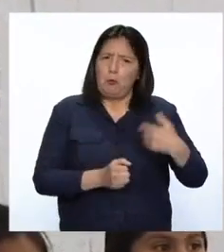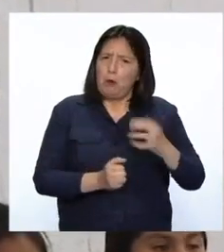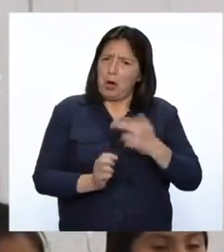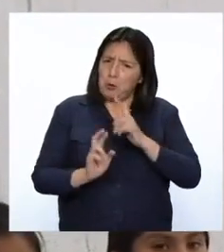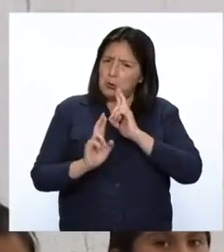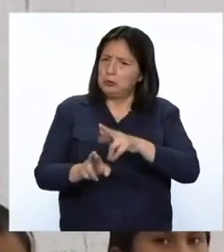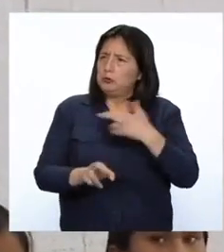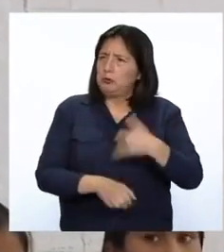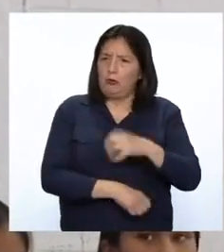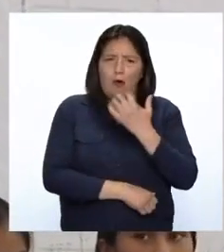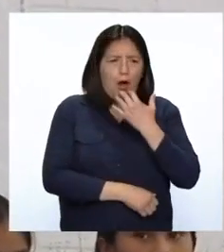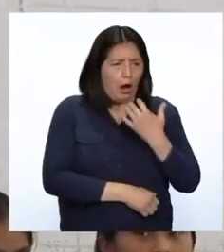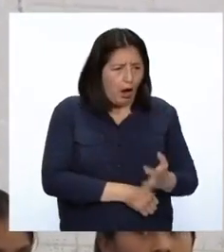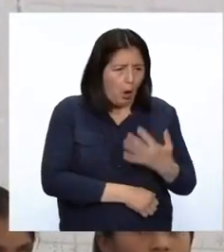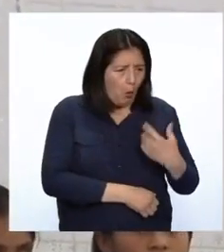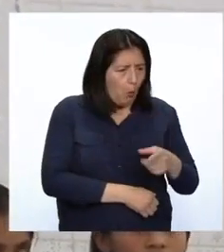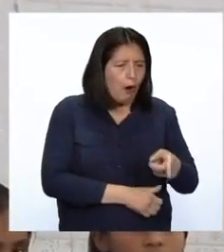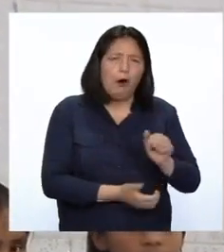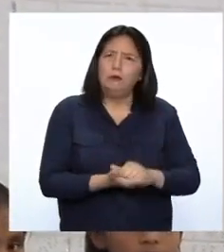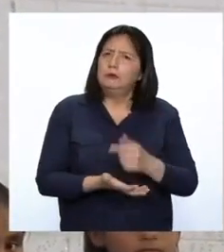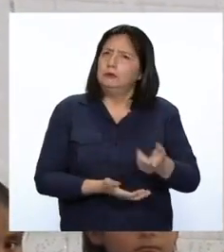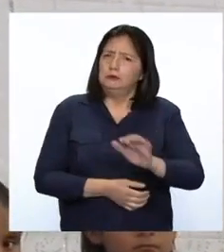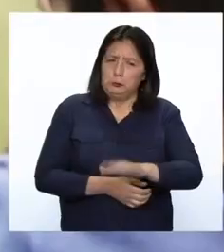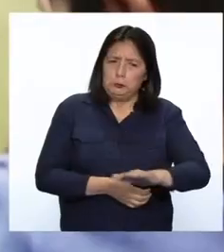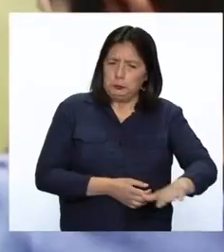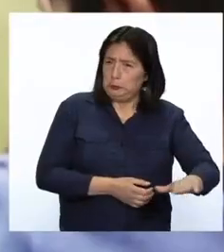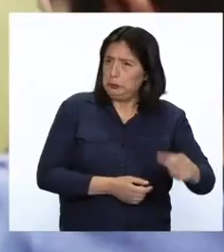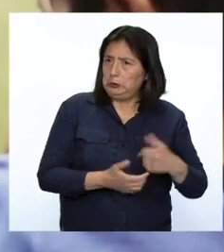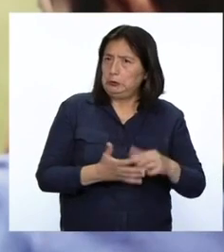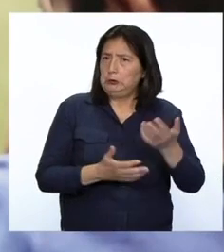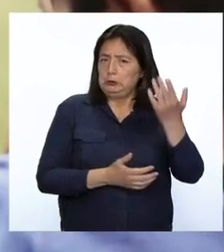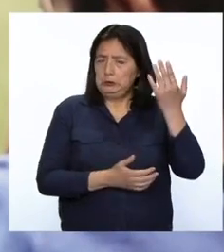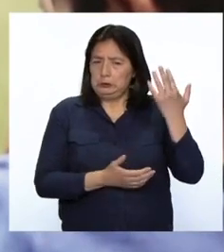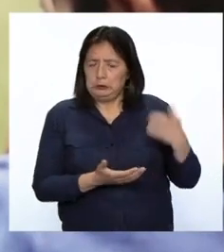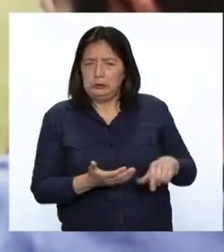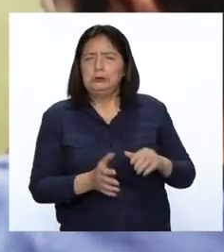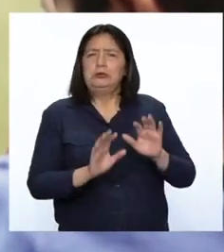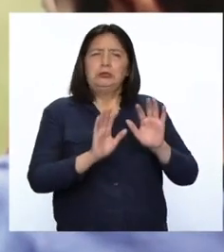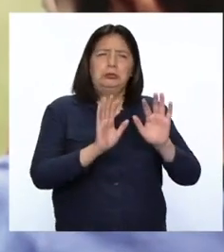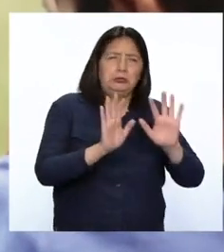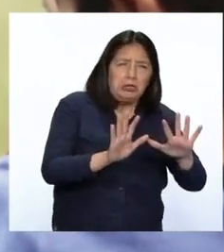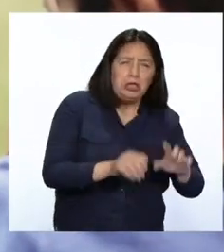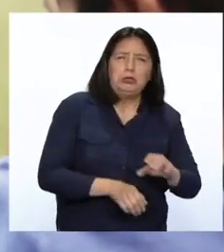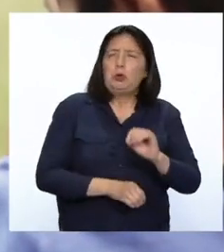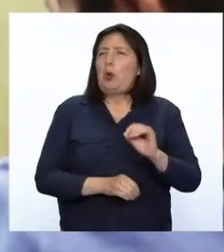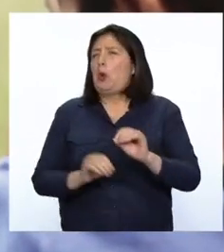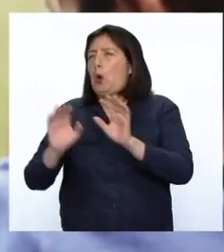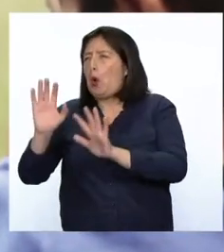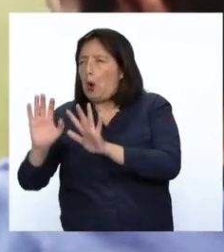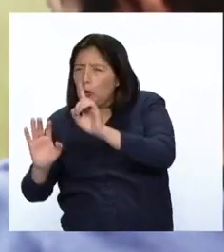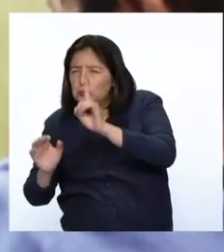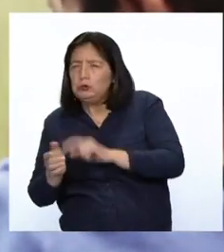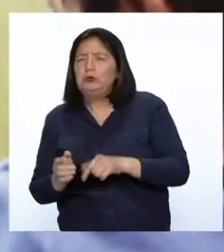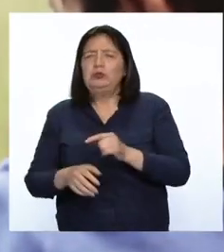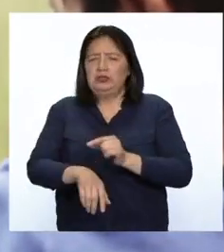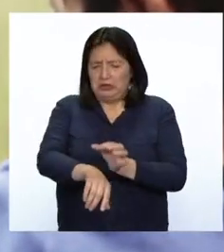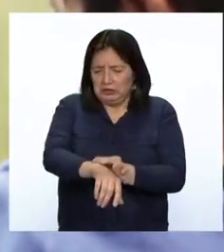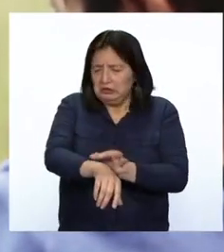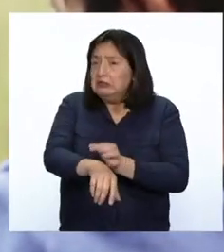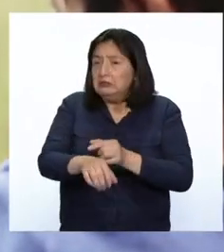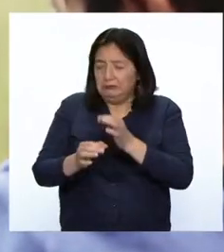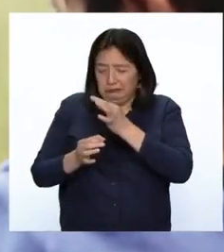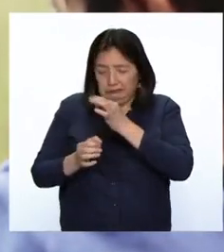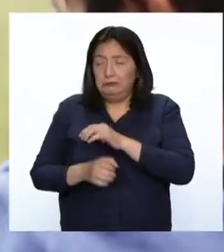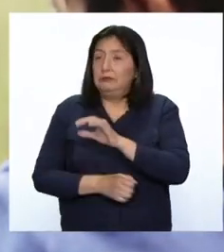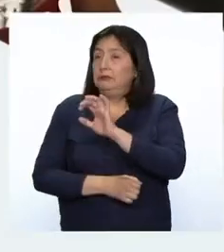realmente sorprendentes en las que vemos que los niños que tenían 10 u 11 de hemoglobina habían pasado a